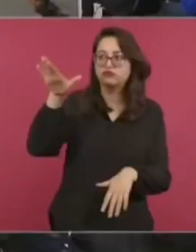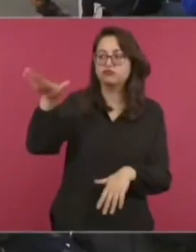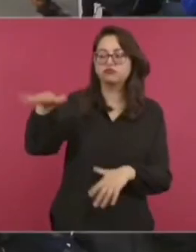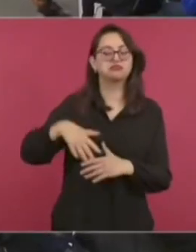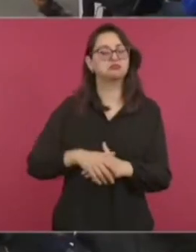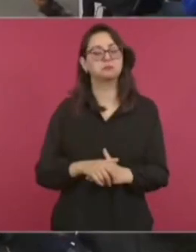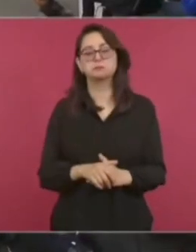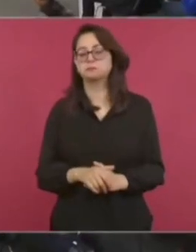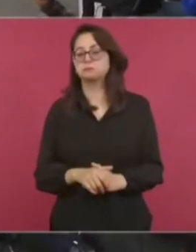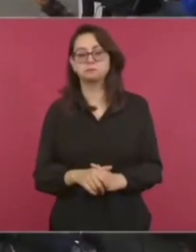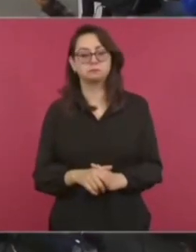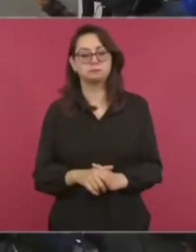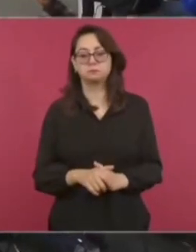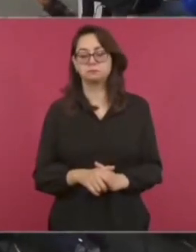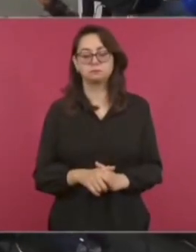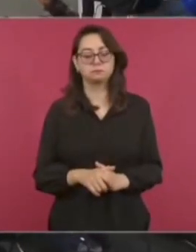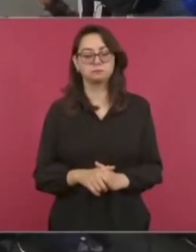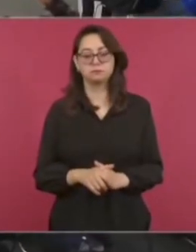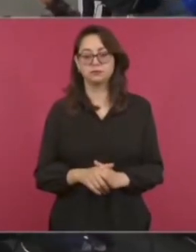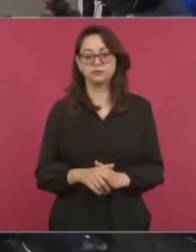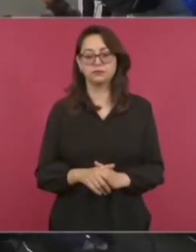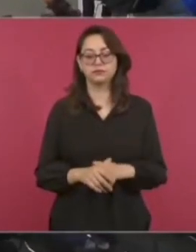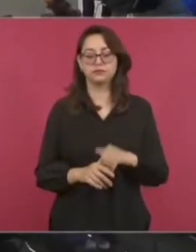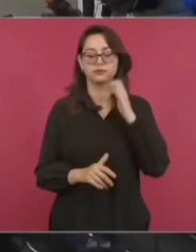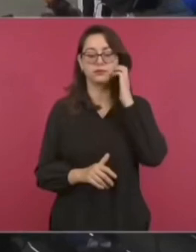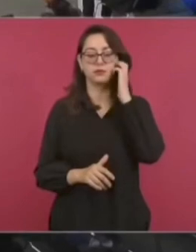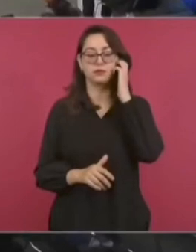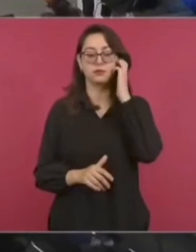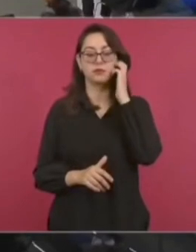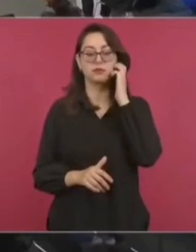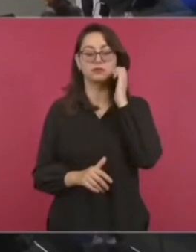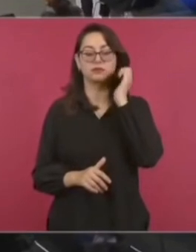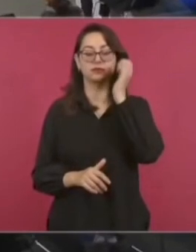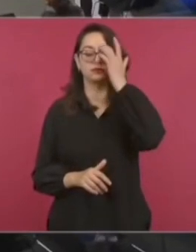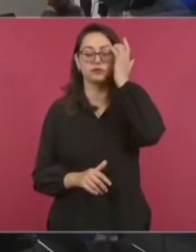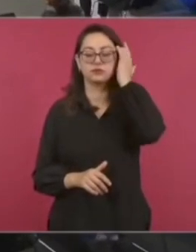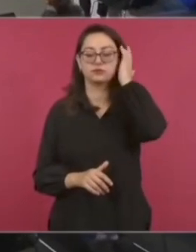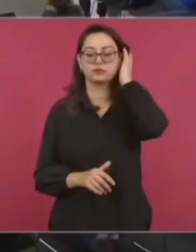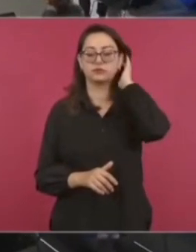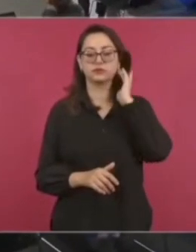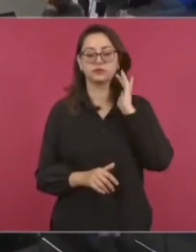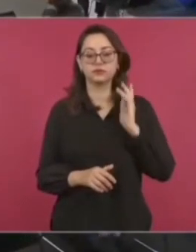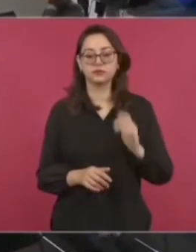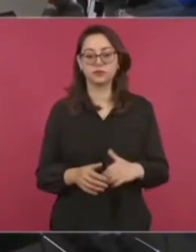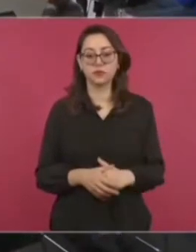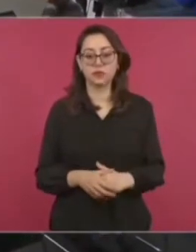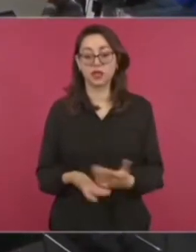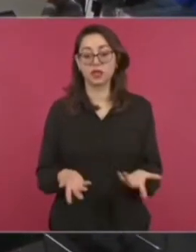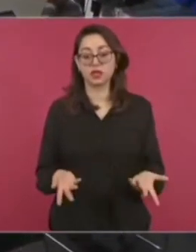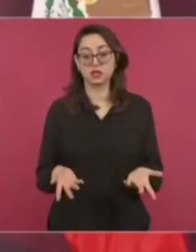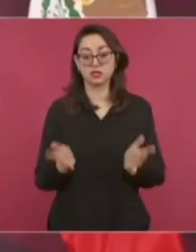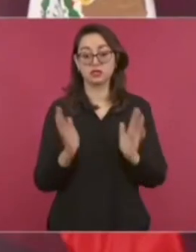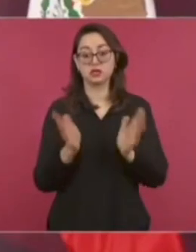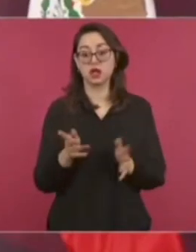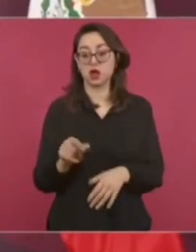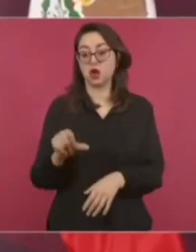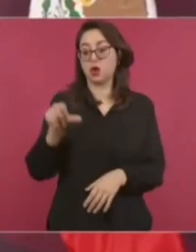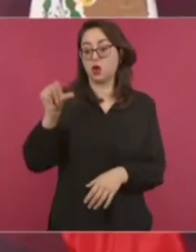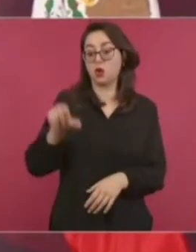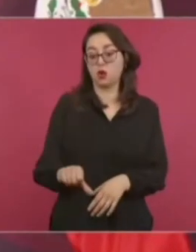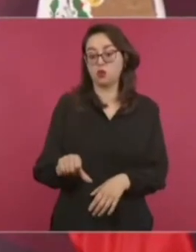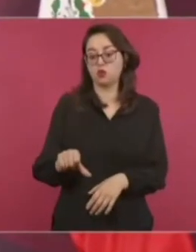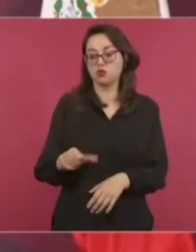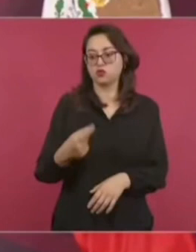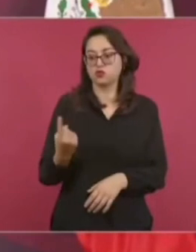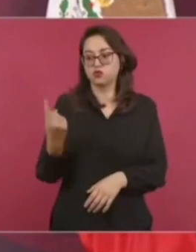De ahora, porque también este señor que está acusado de presuntos